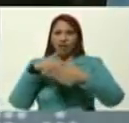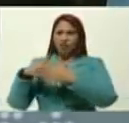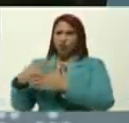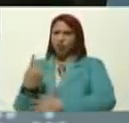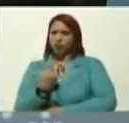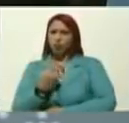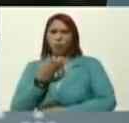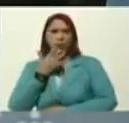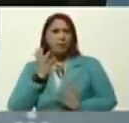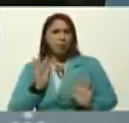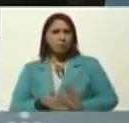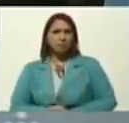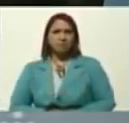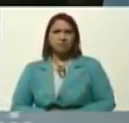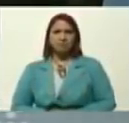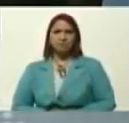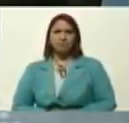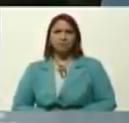es,